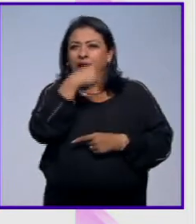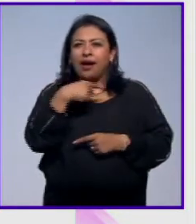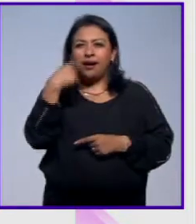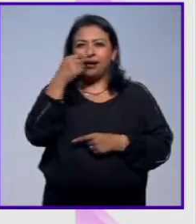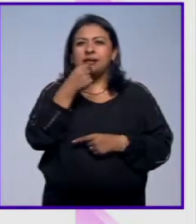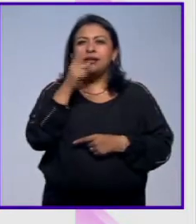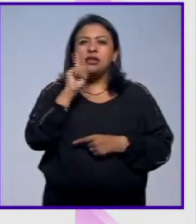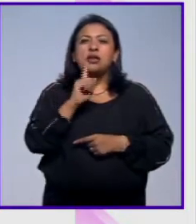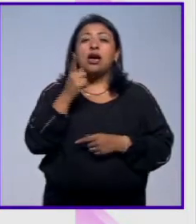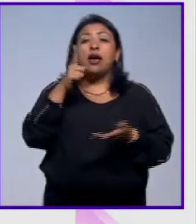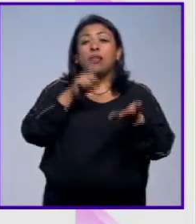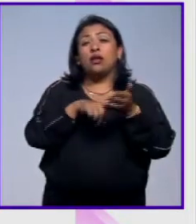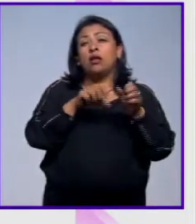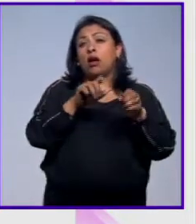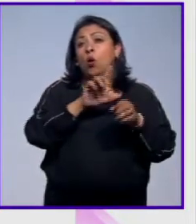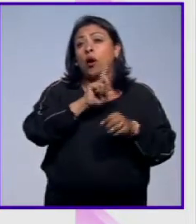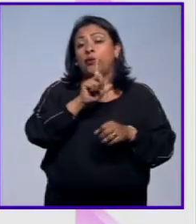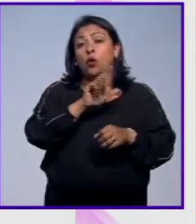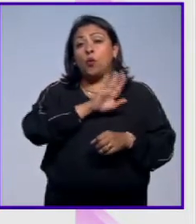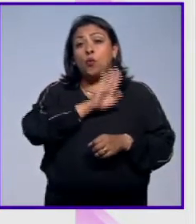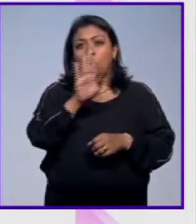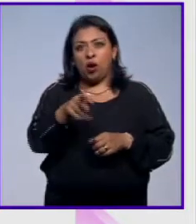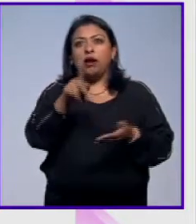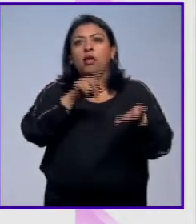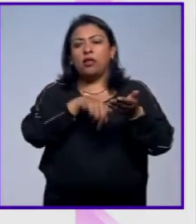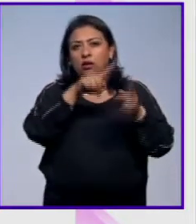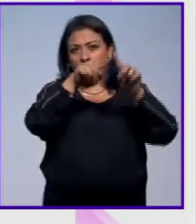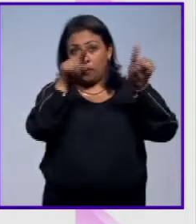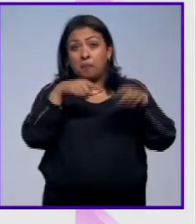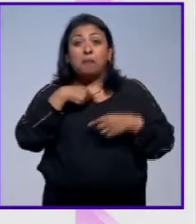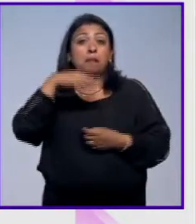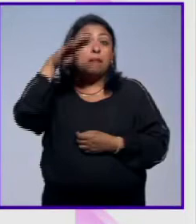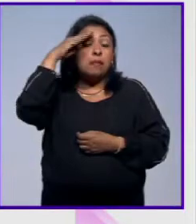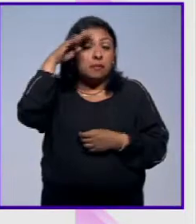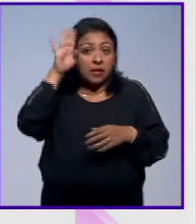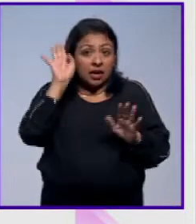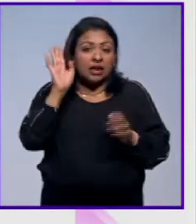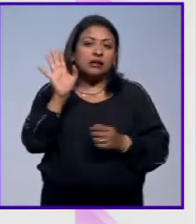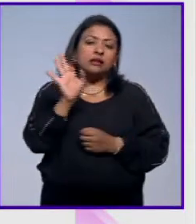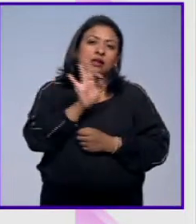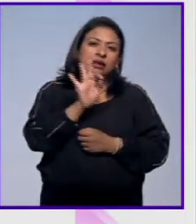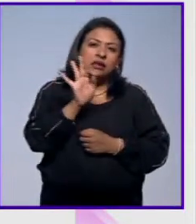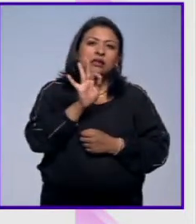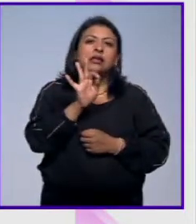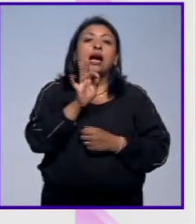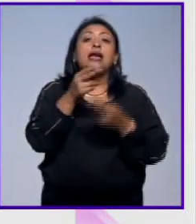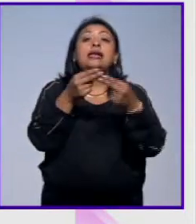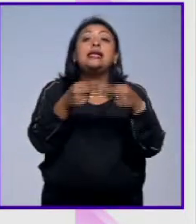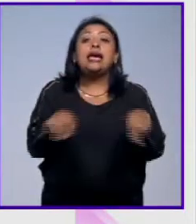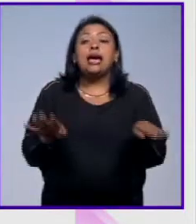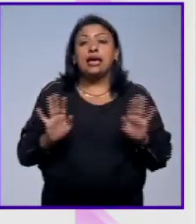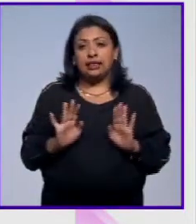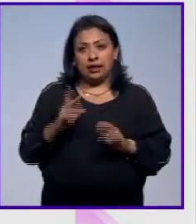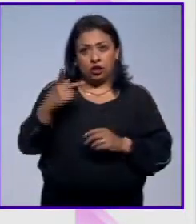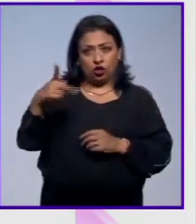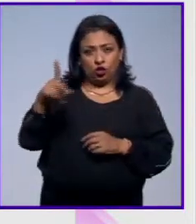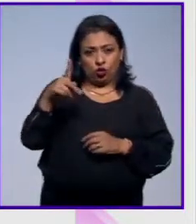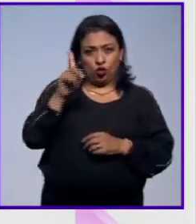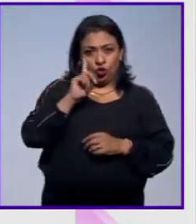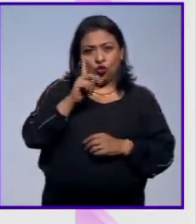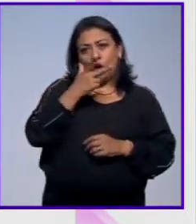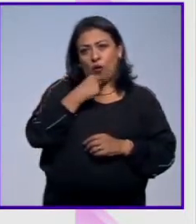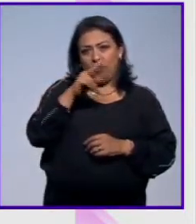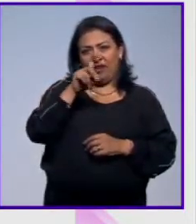taller hasta su muerte se piensa que a lo mejor es una nieta de Velázquez